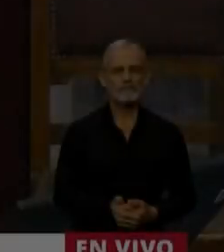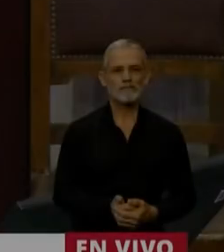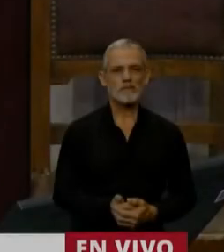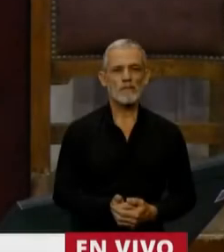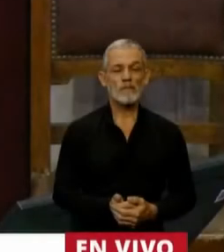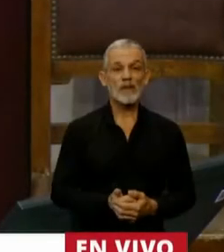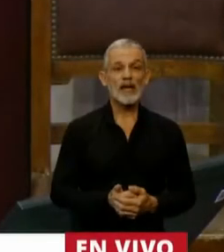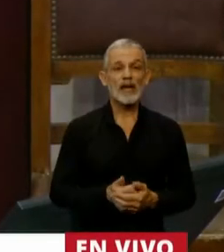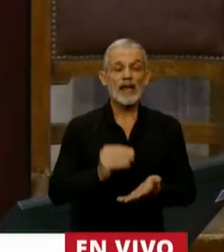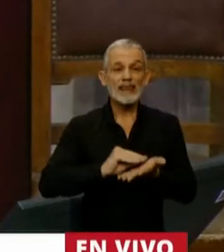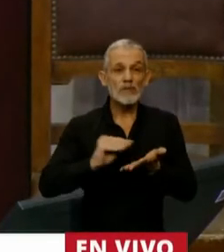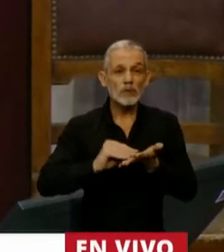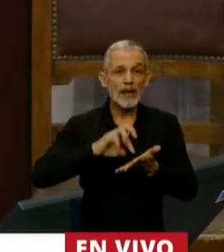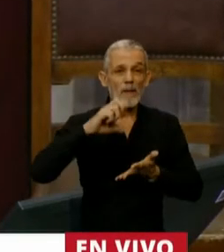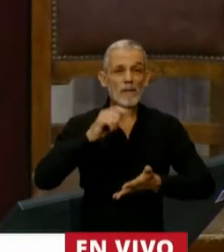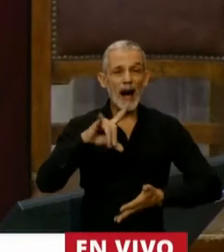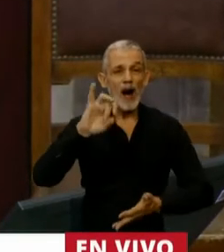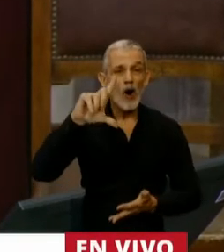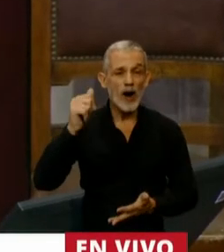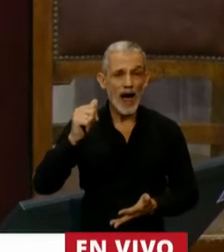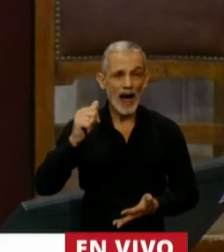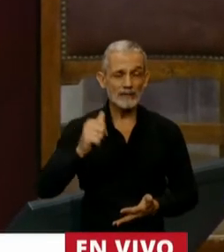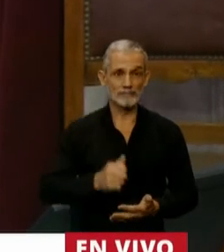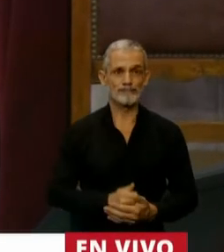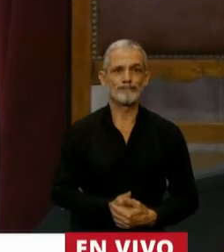En el uso de la palabra, la diputada Paola Bezbeciam.